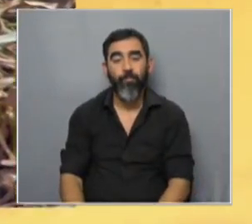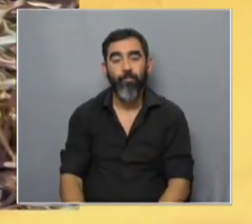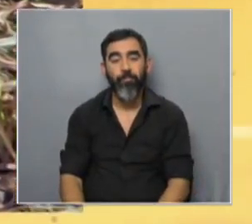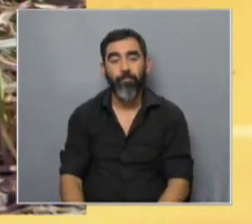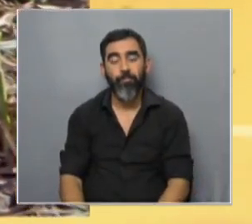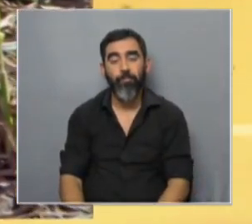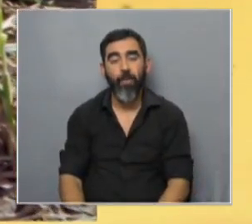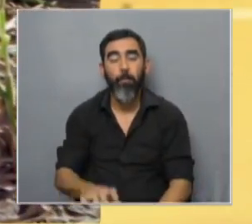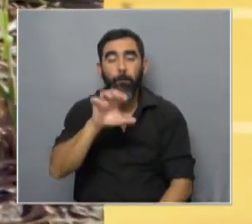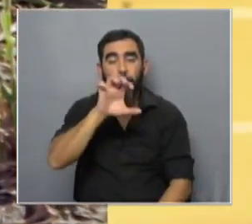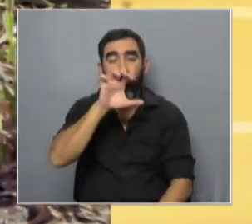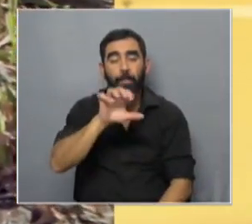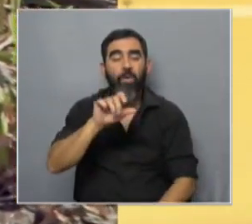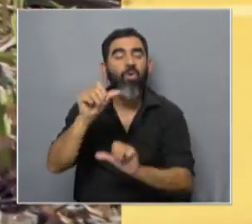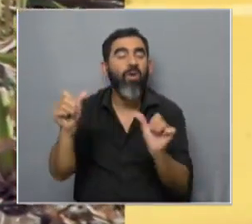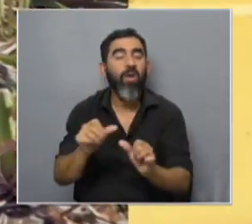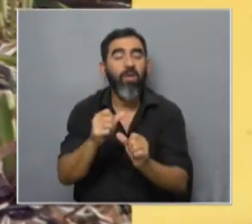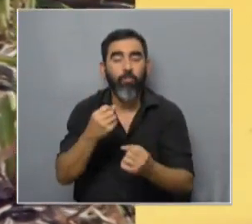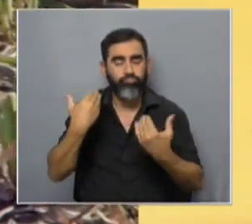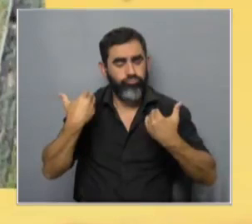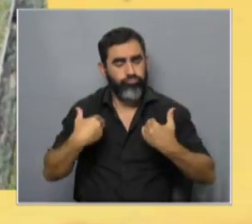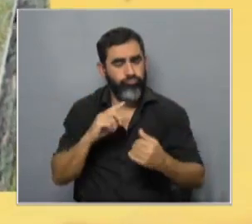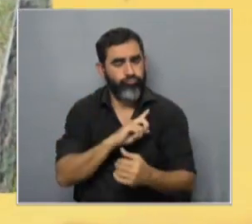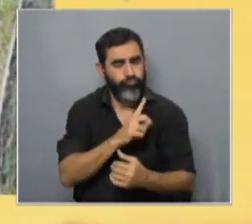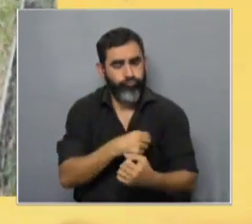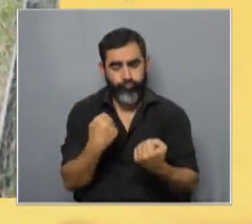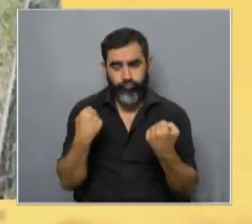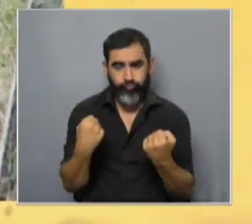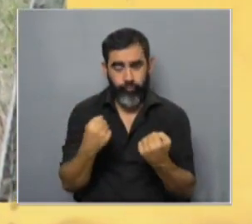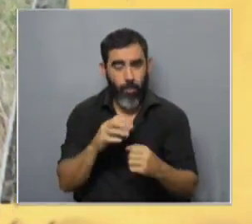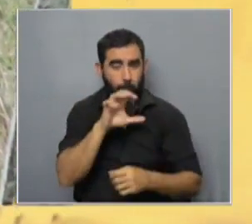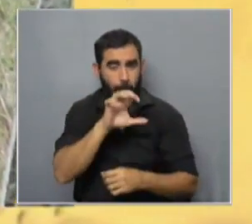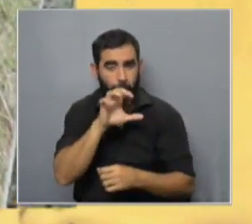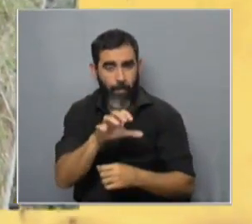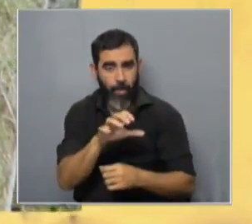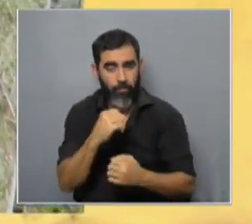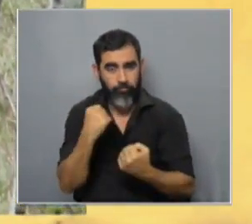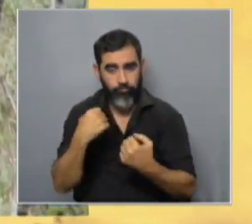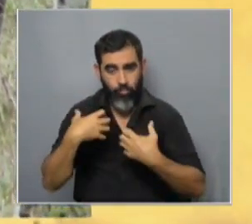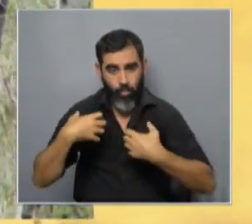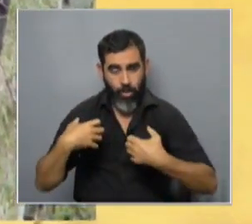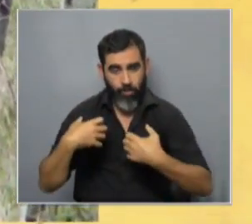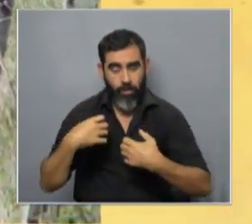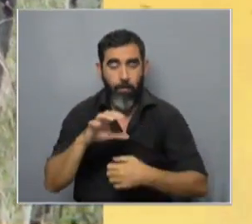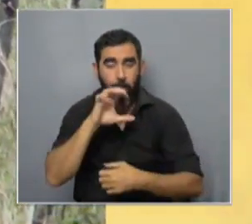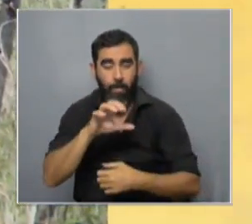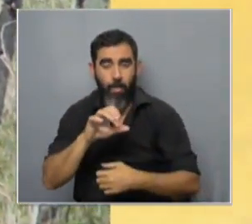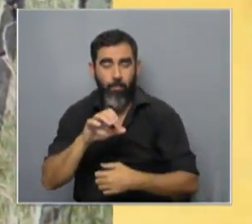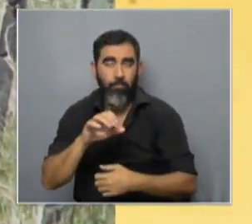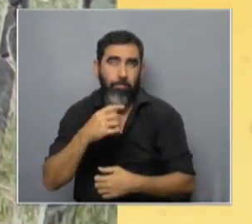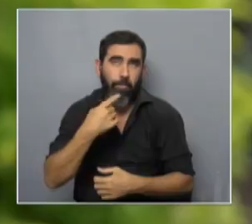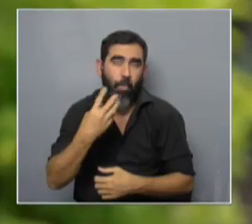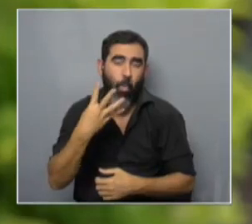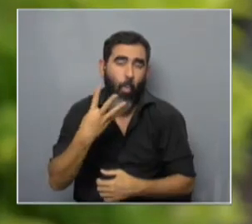los perros pastores en general son perros de buen porte de una morfología muy importante desde